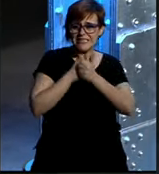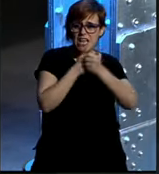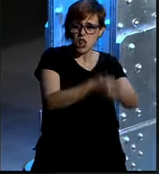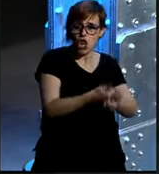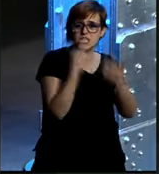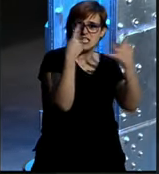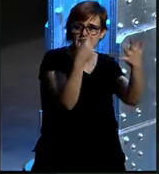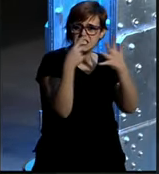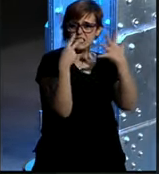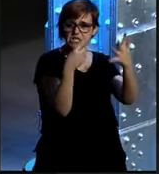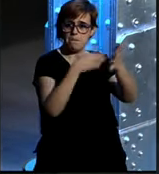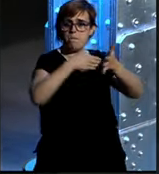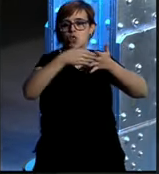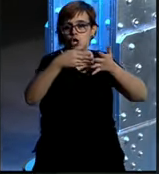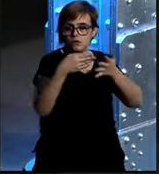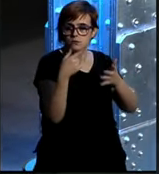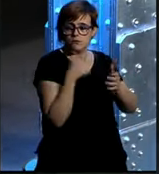seguidores 6, 7, 8 millones de seguidores